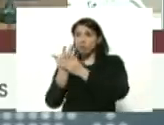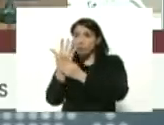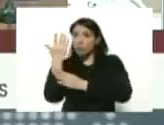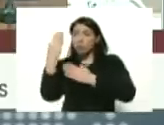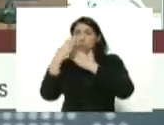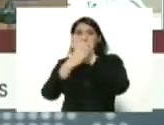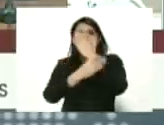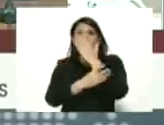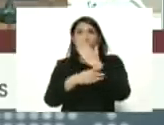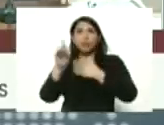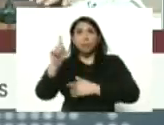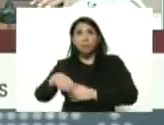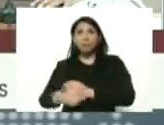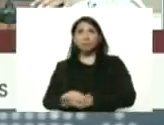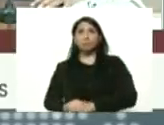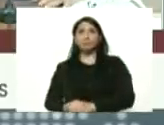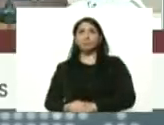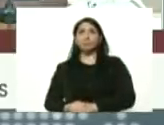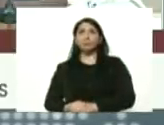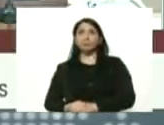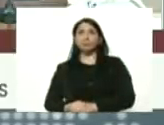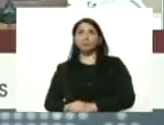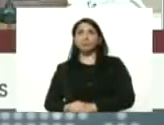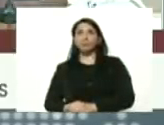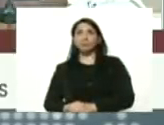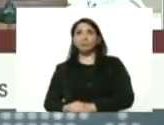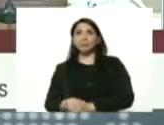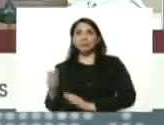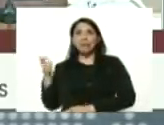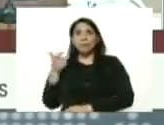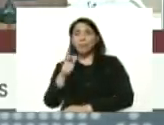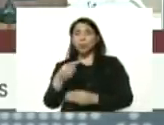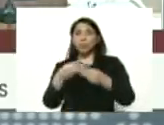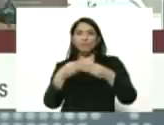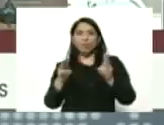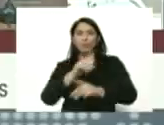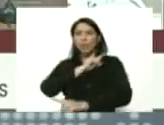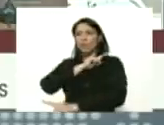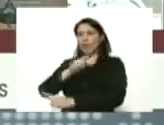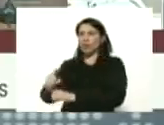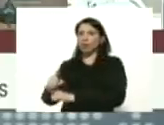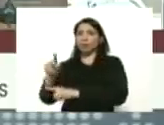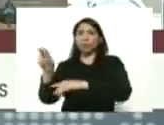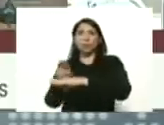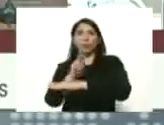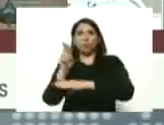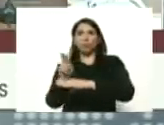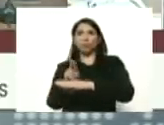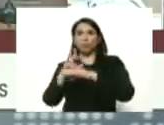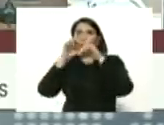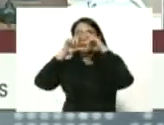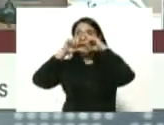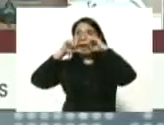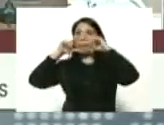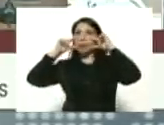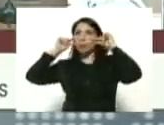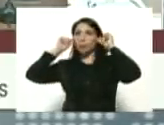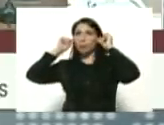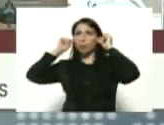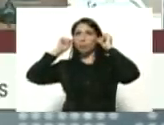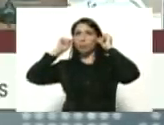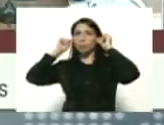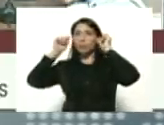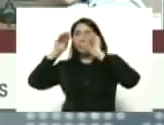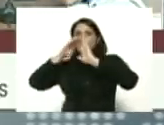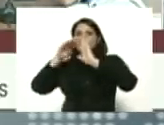unos guantes transporte público obligatorio el uso del tapaboca y las